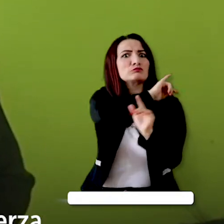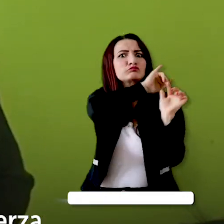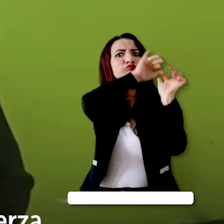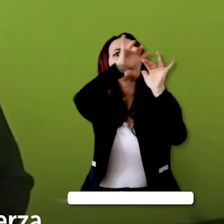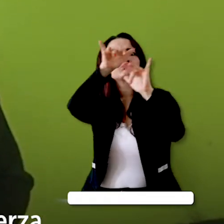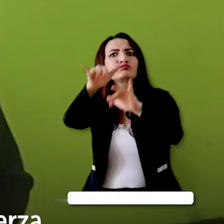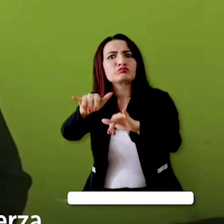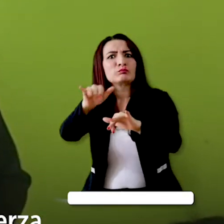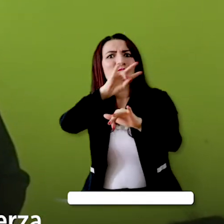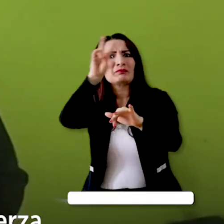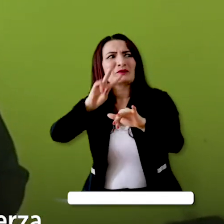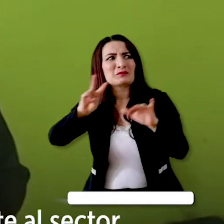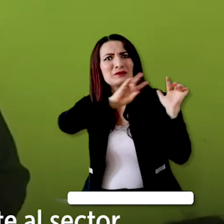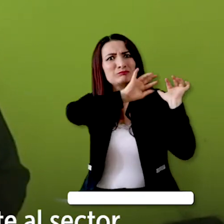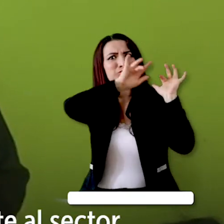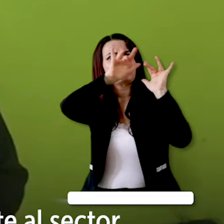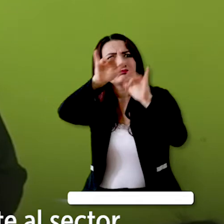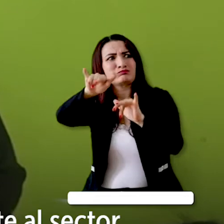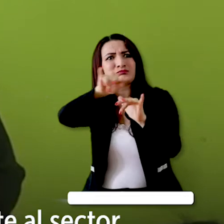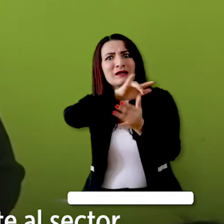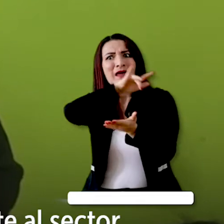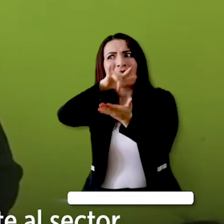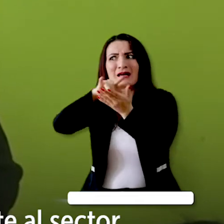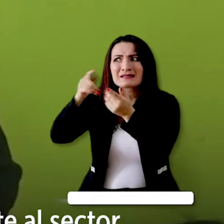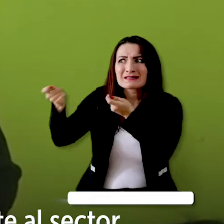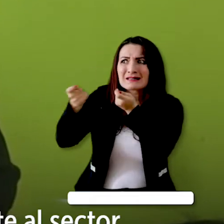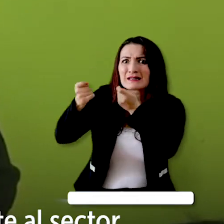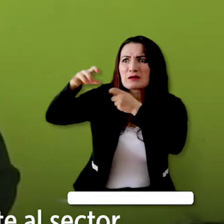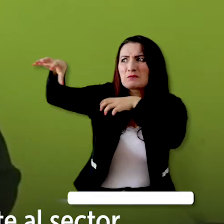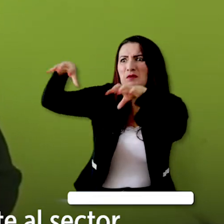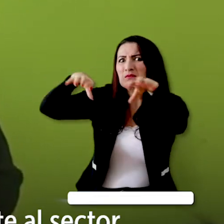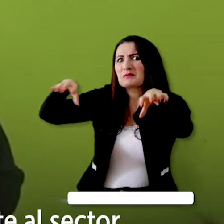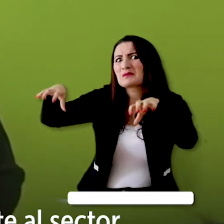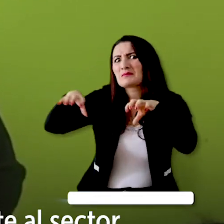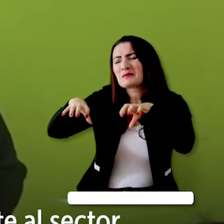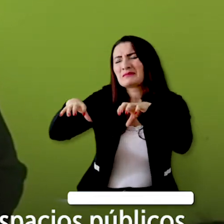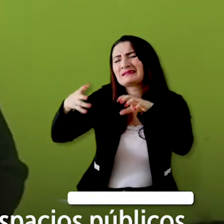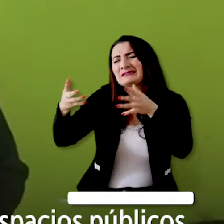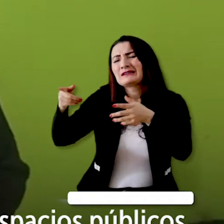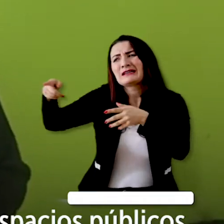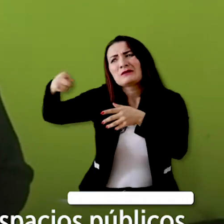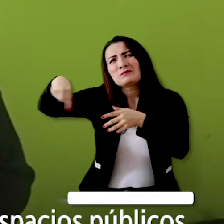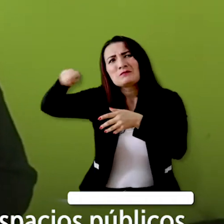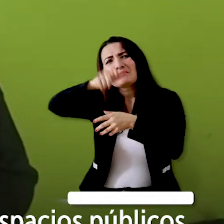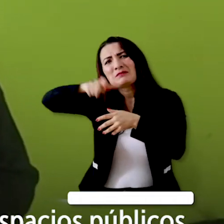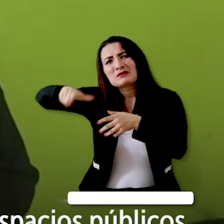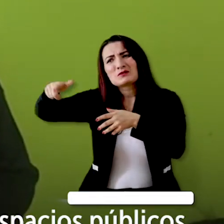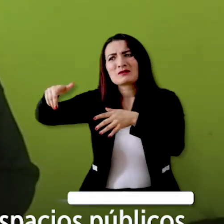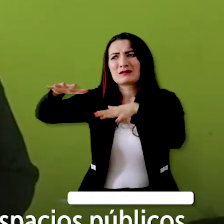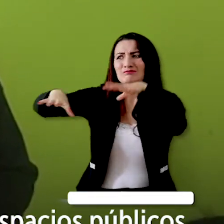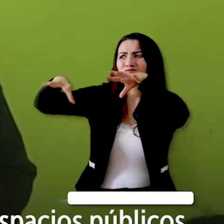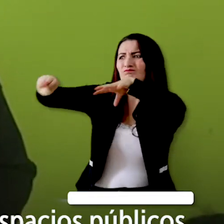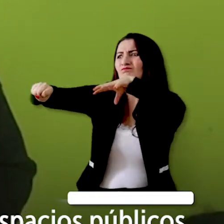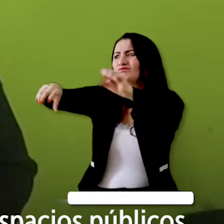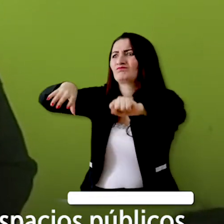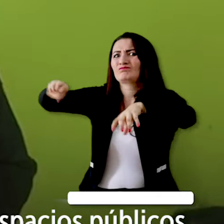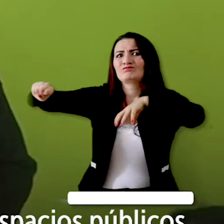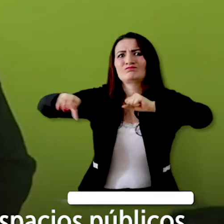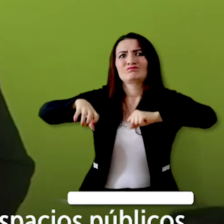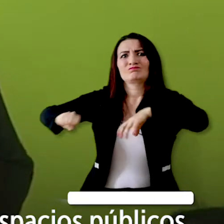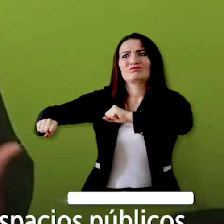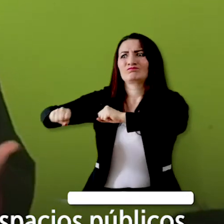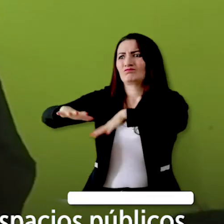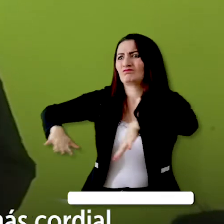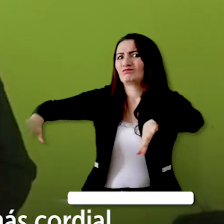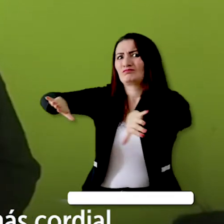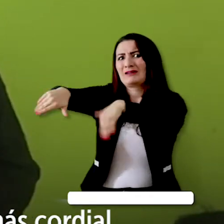momento con mayor fuerza sobre la llegada de la población migrante al sector y la ubicación de estas personas en nuestros espacios